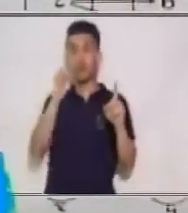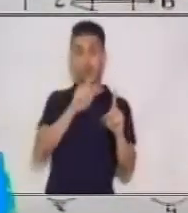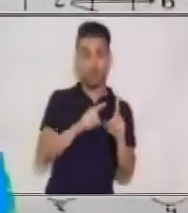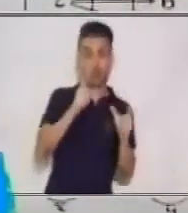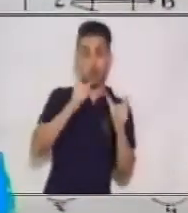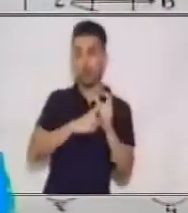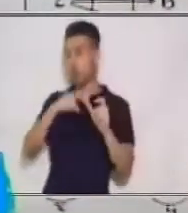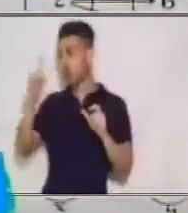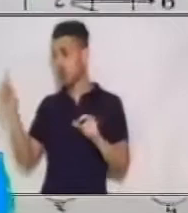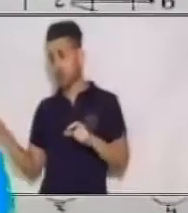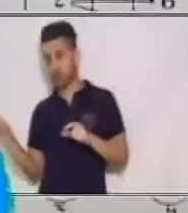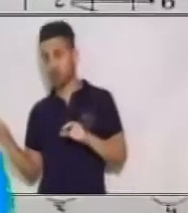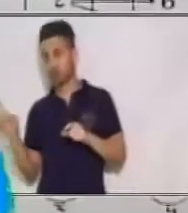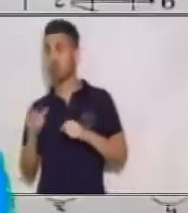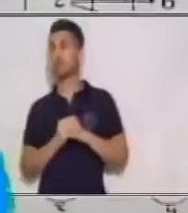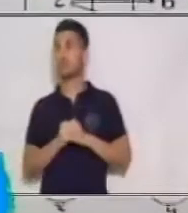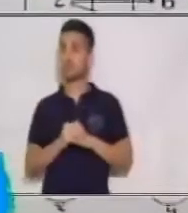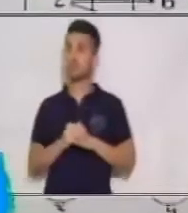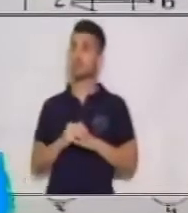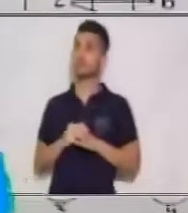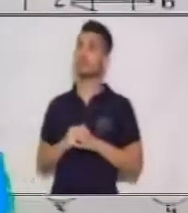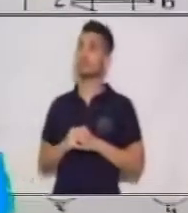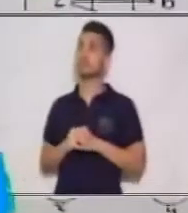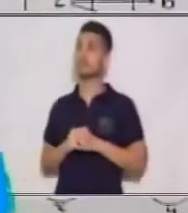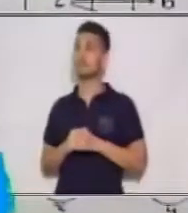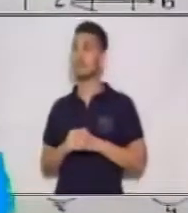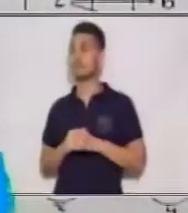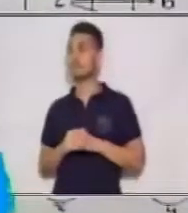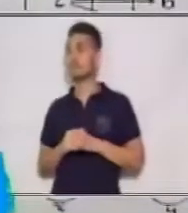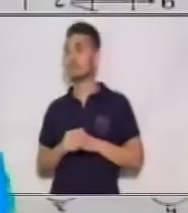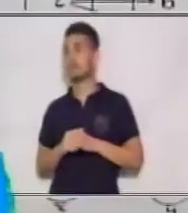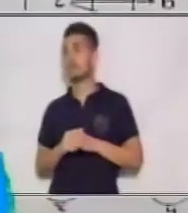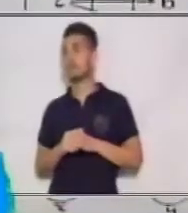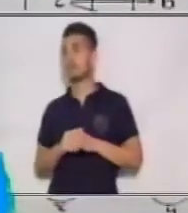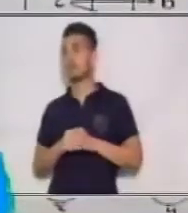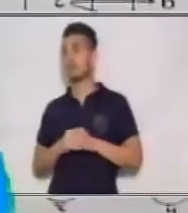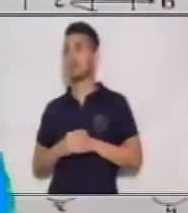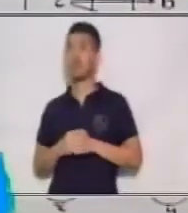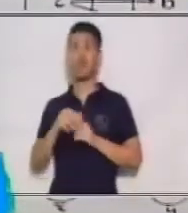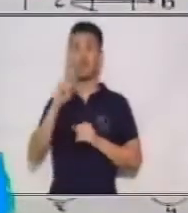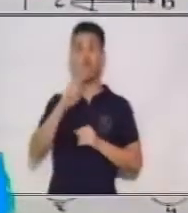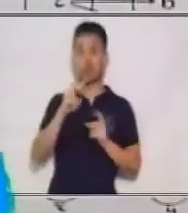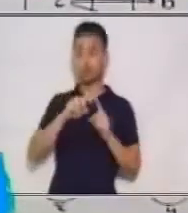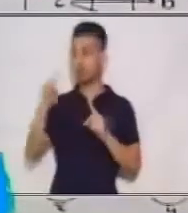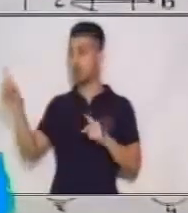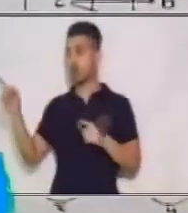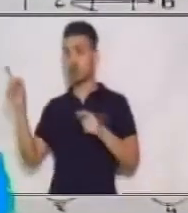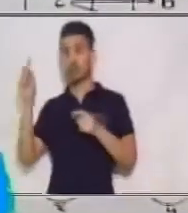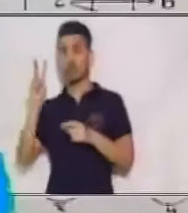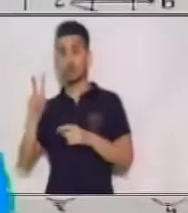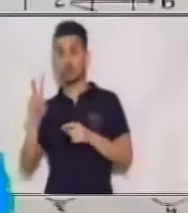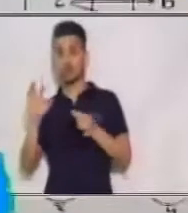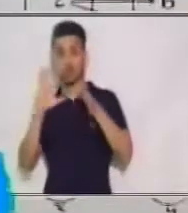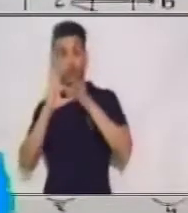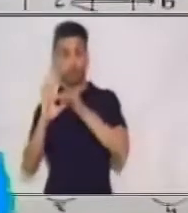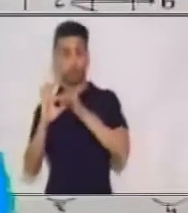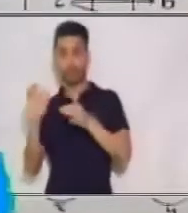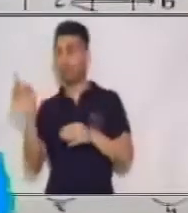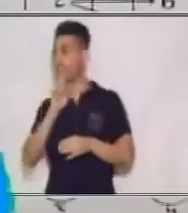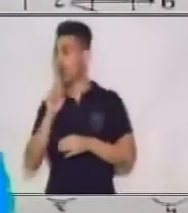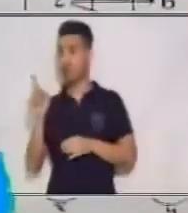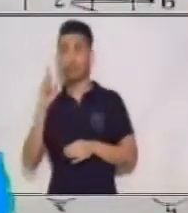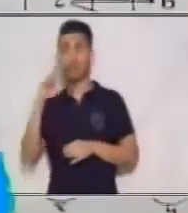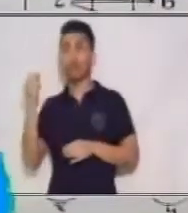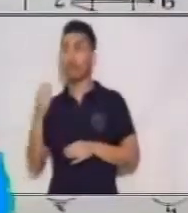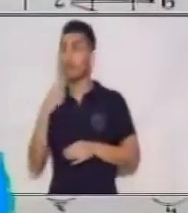doble de 1. Ahora, ¿será que puedo relacionar a 2 con 2? No, porque 2